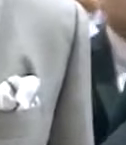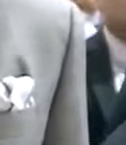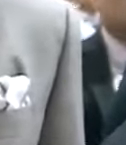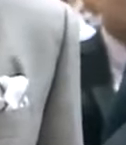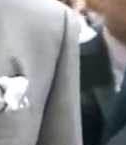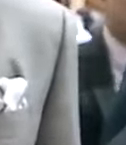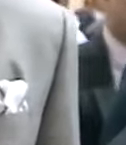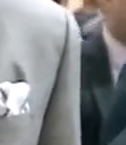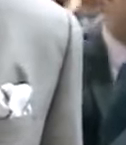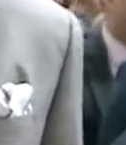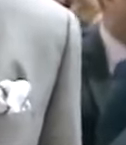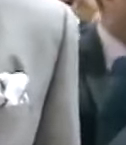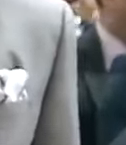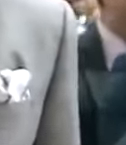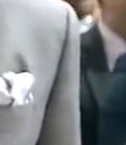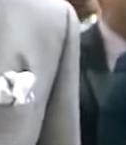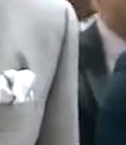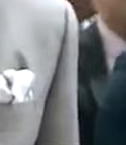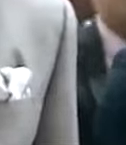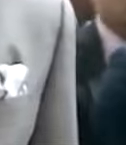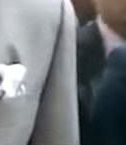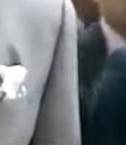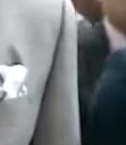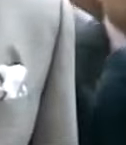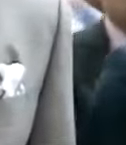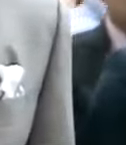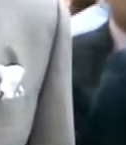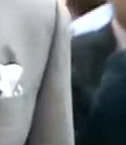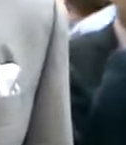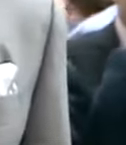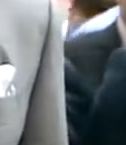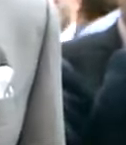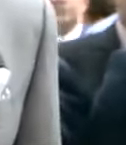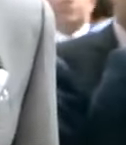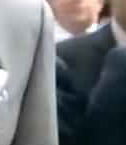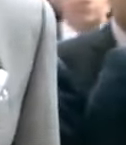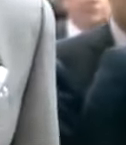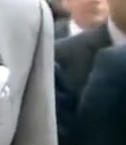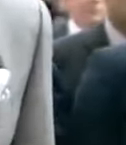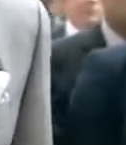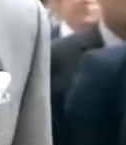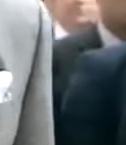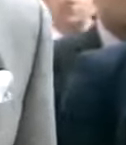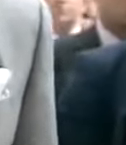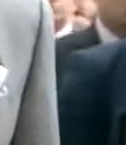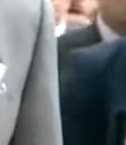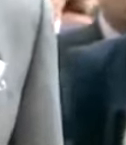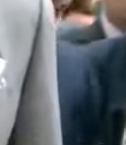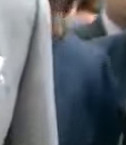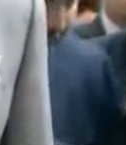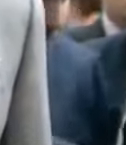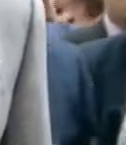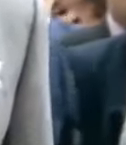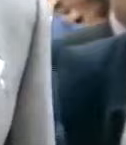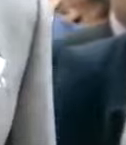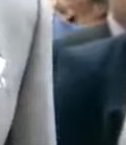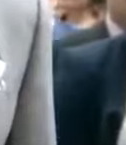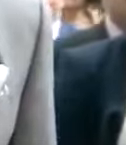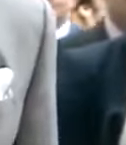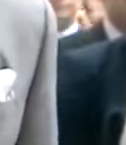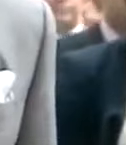Bolivariana de Venezuela, desearles las más venturosas de las navidades este año 2023